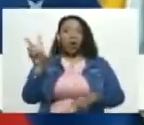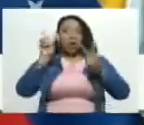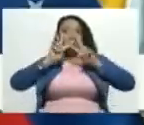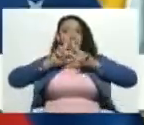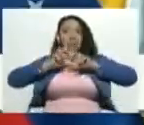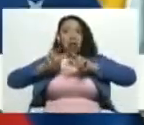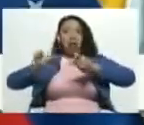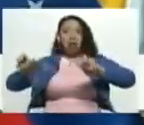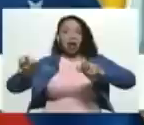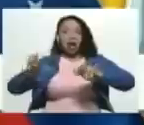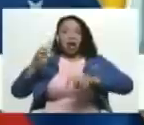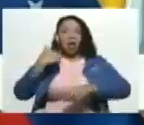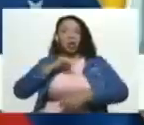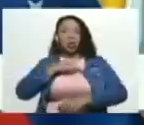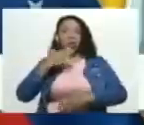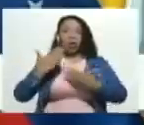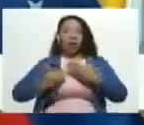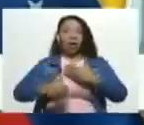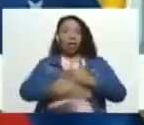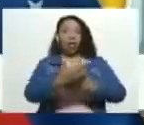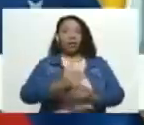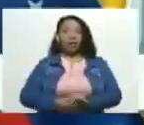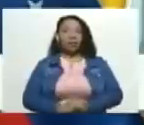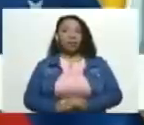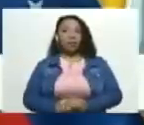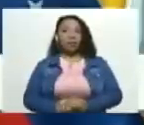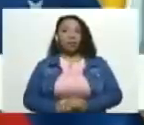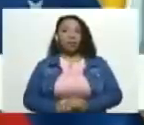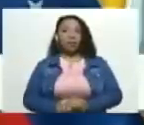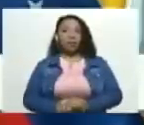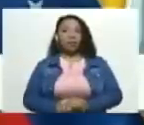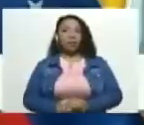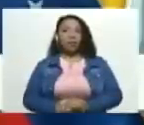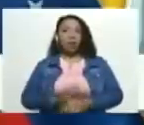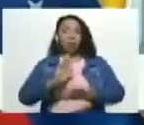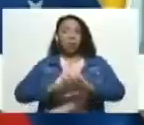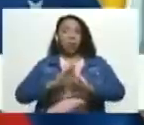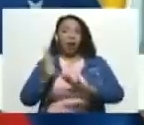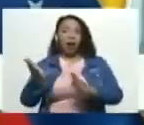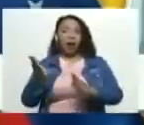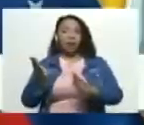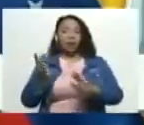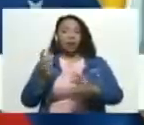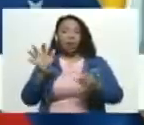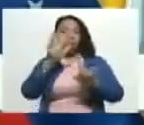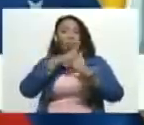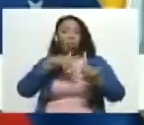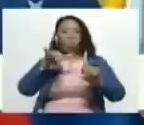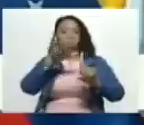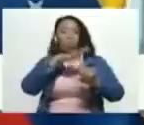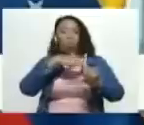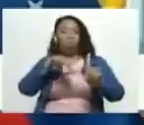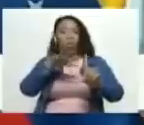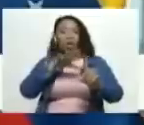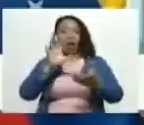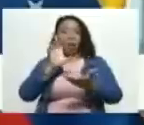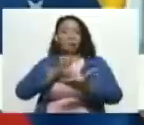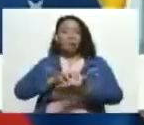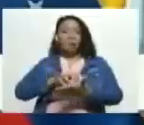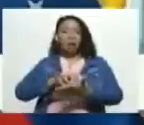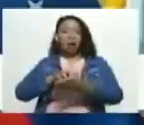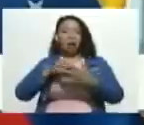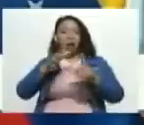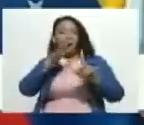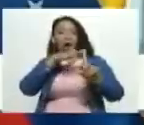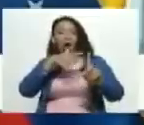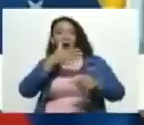que nosotros hemos adelantado por los delitos de usurpación de funciones legitimación de capitales terrorismo